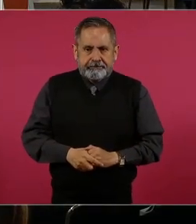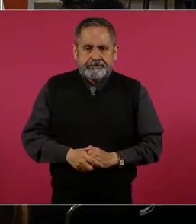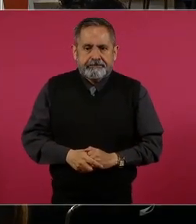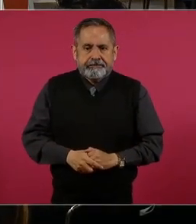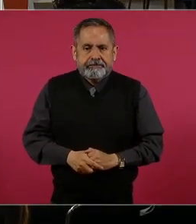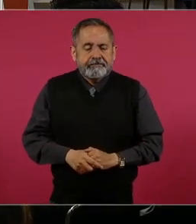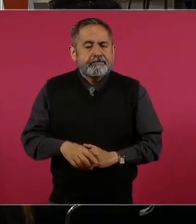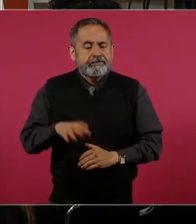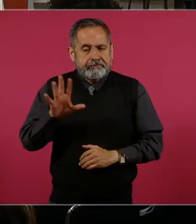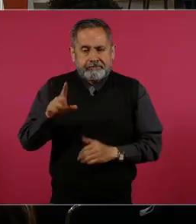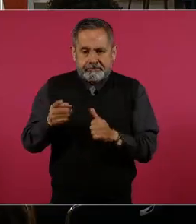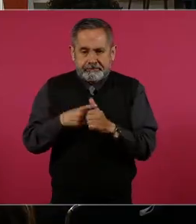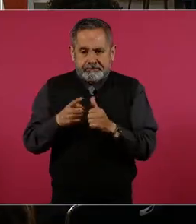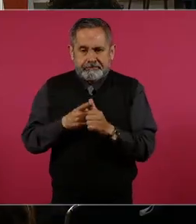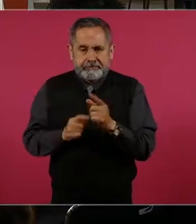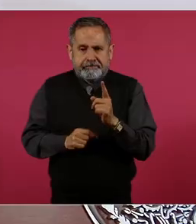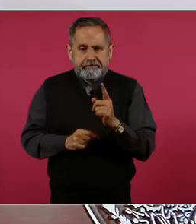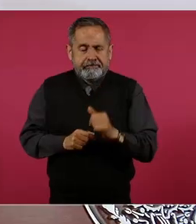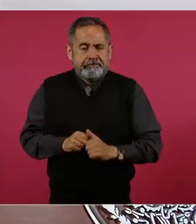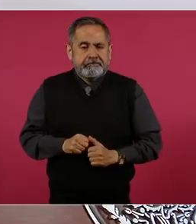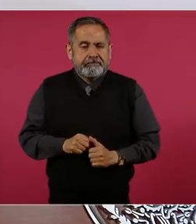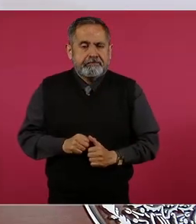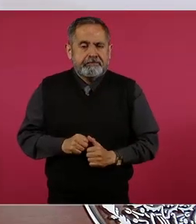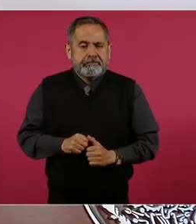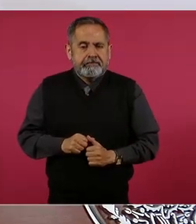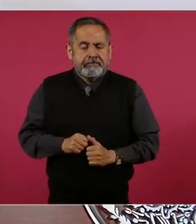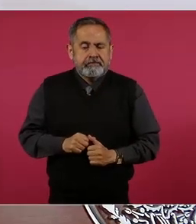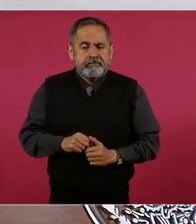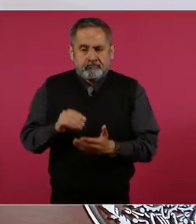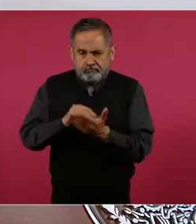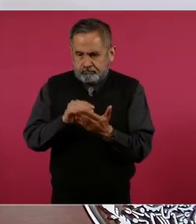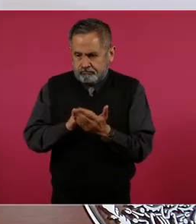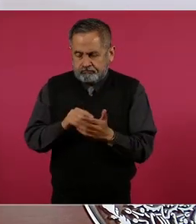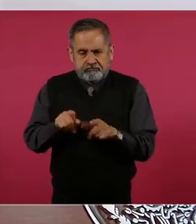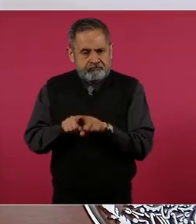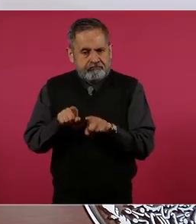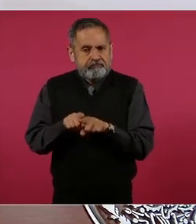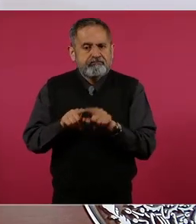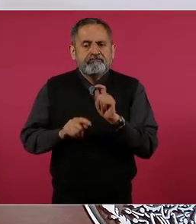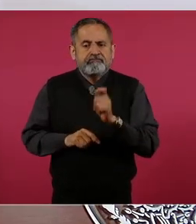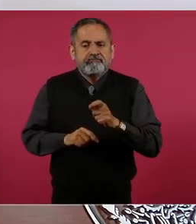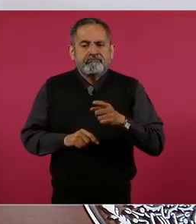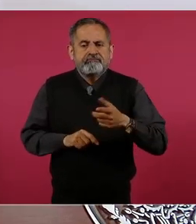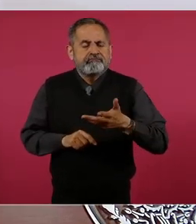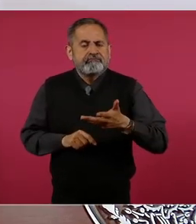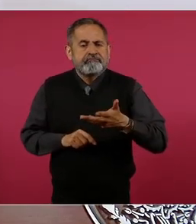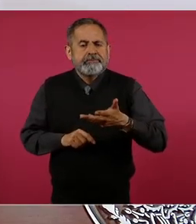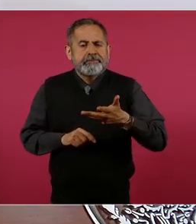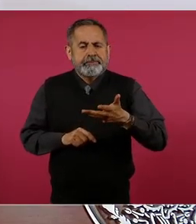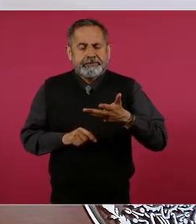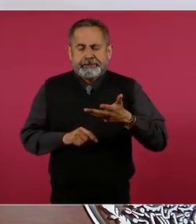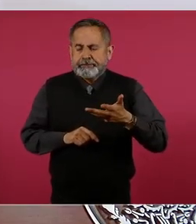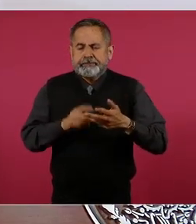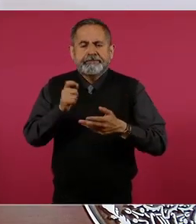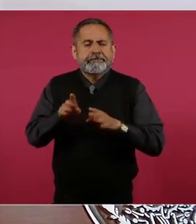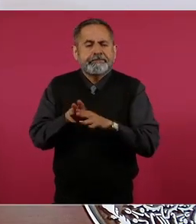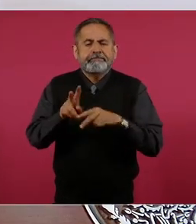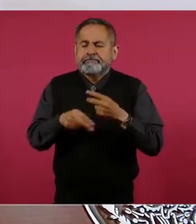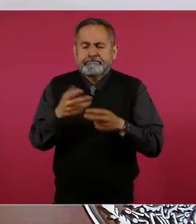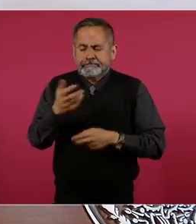primero mantener como lo va a ser